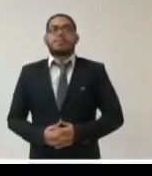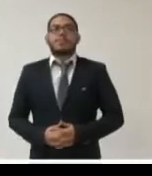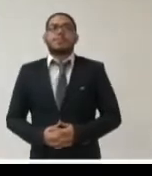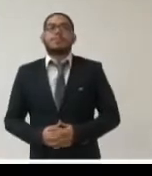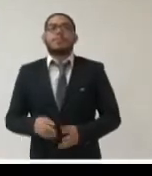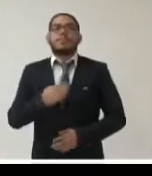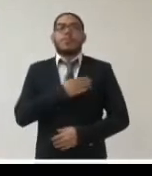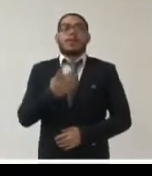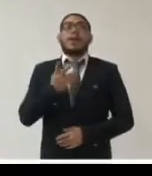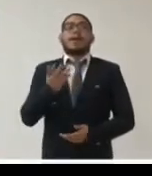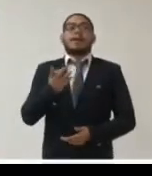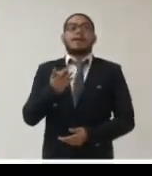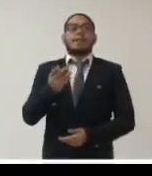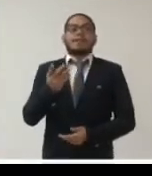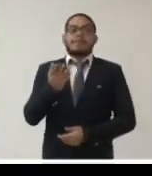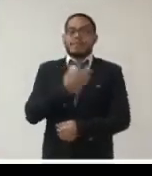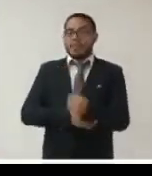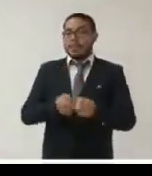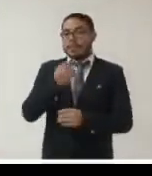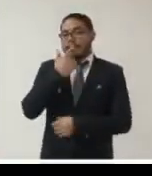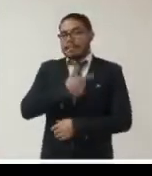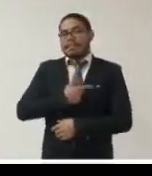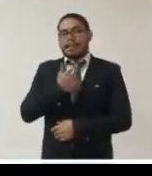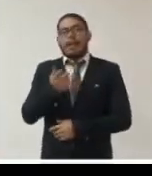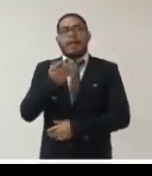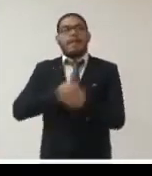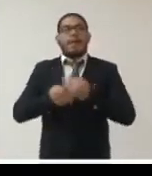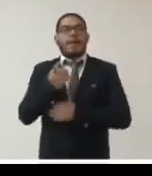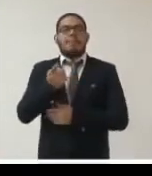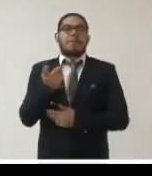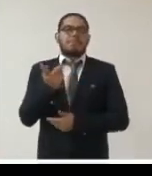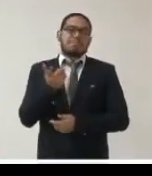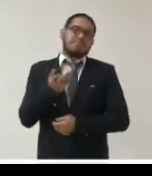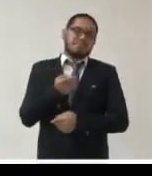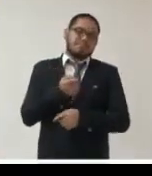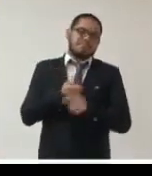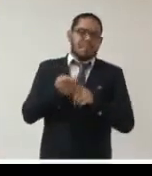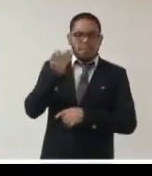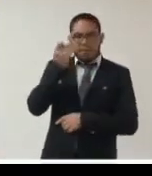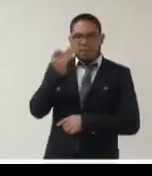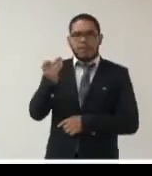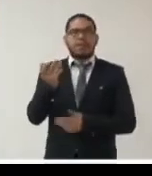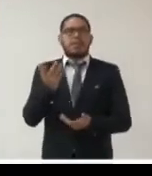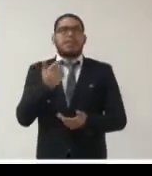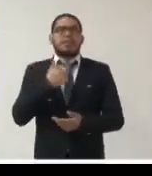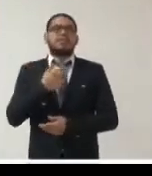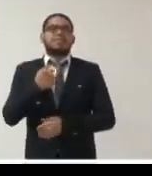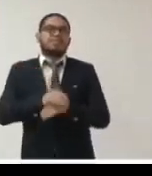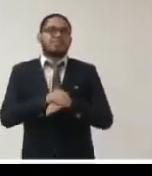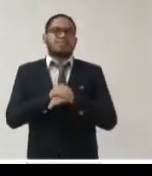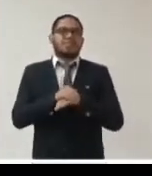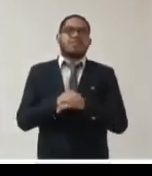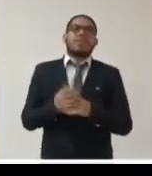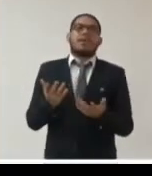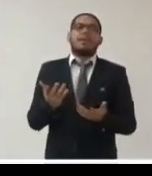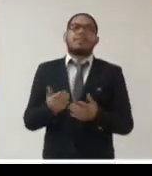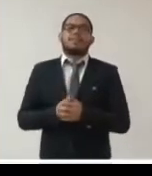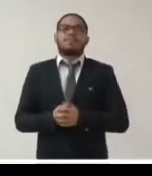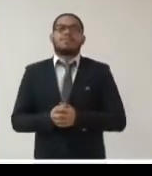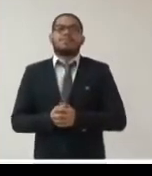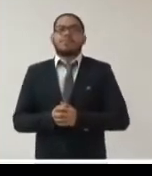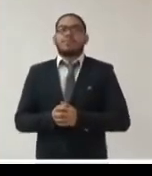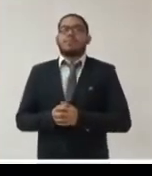por la invitación siempre es un gusto reservar un tiempo para compartir espacio con amigos ya de